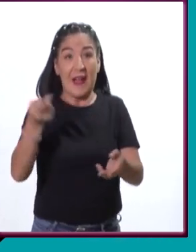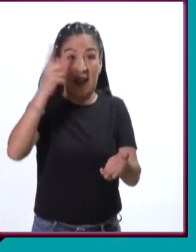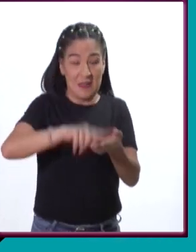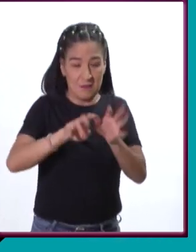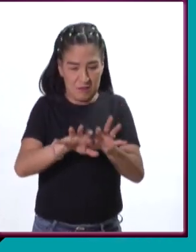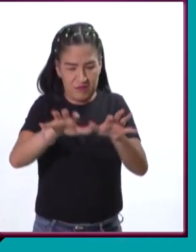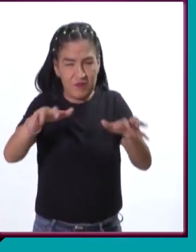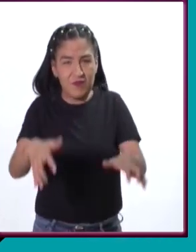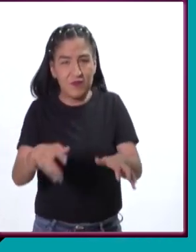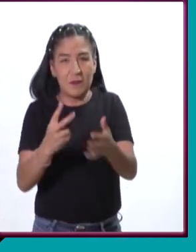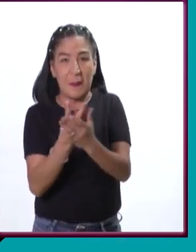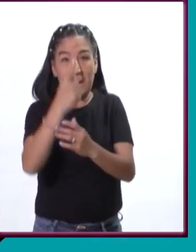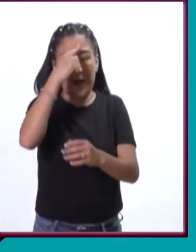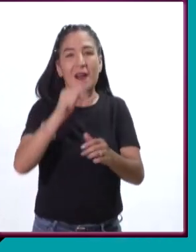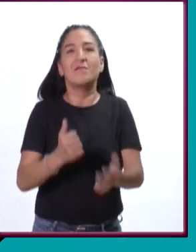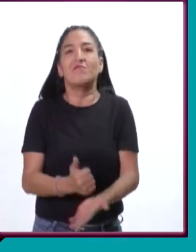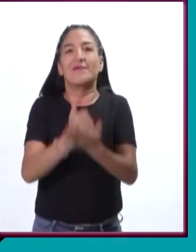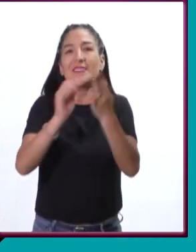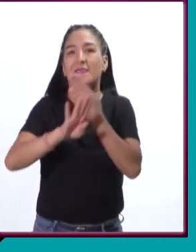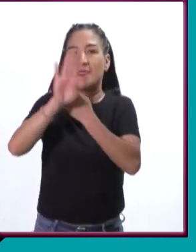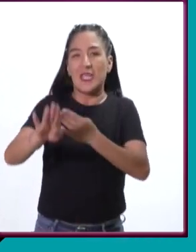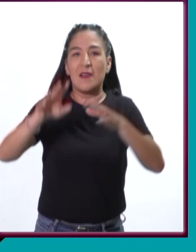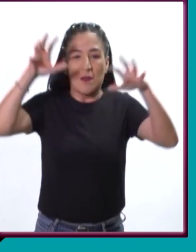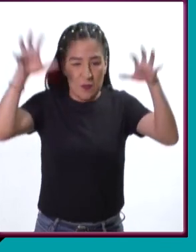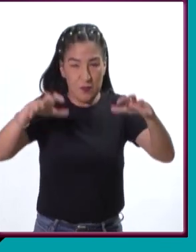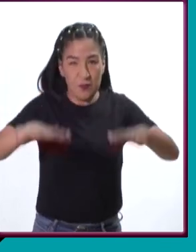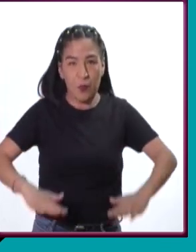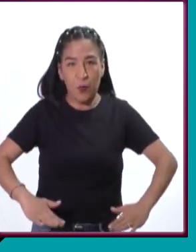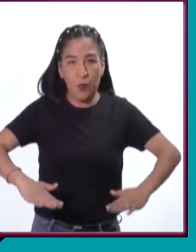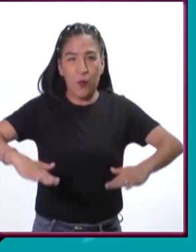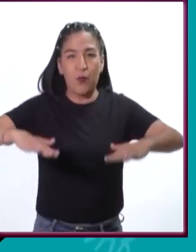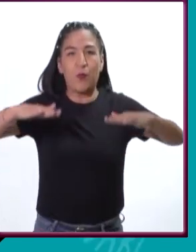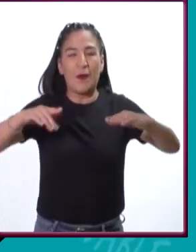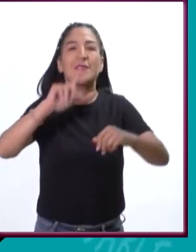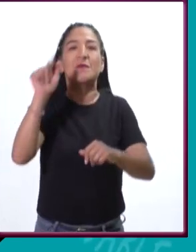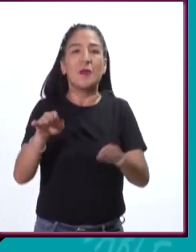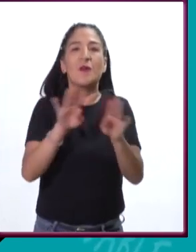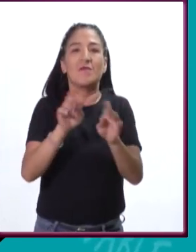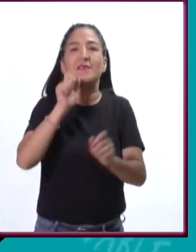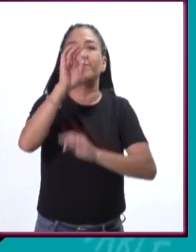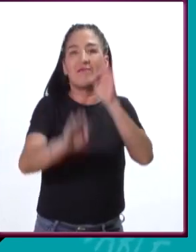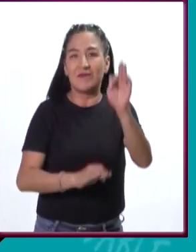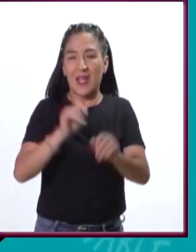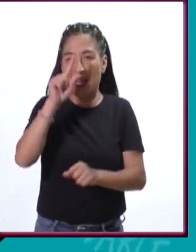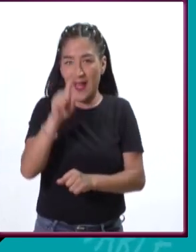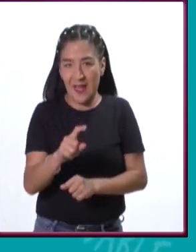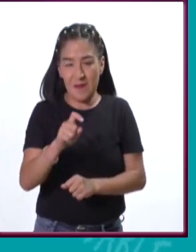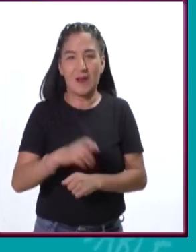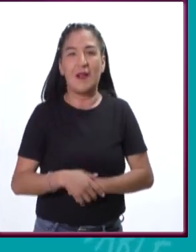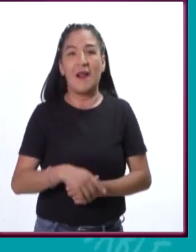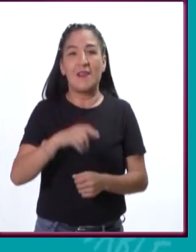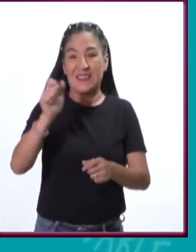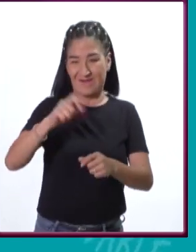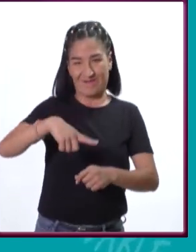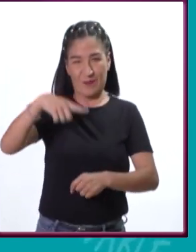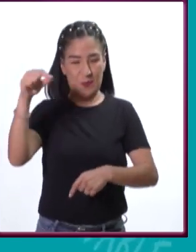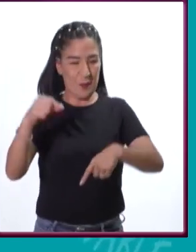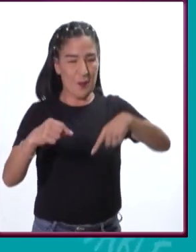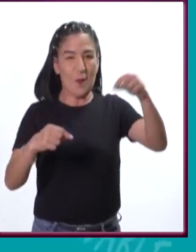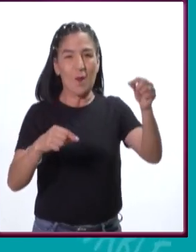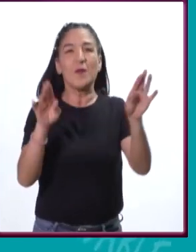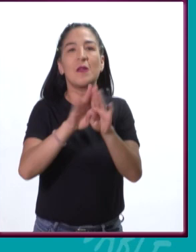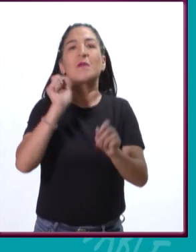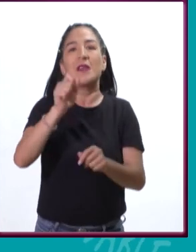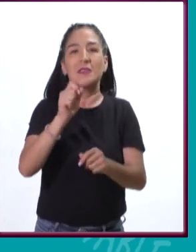raíces ayudan a evitar inundaciones, reduciendo la necesidad de alcantarillas y de tratamiento de aguas. Sus hojas porosas